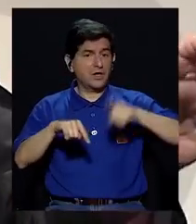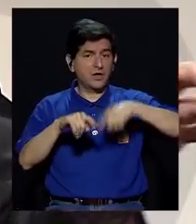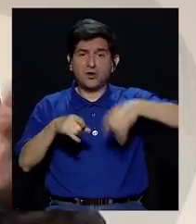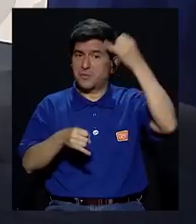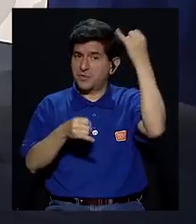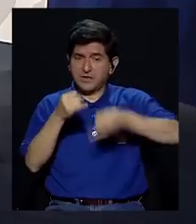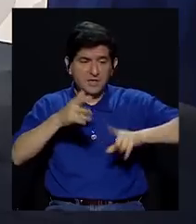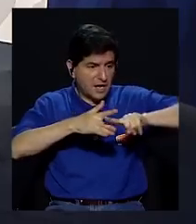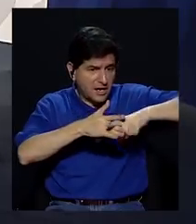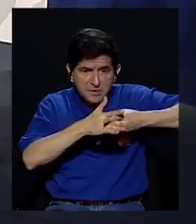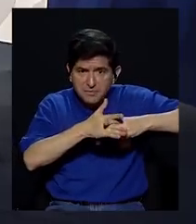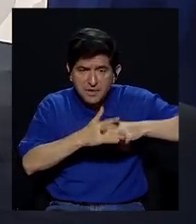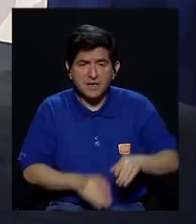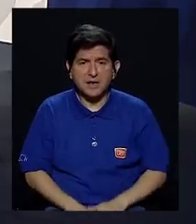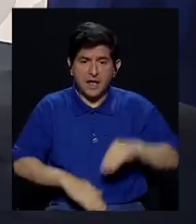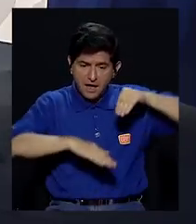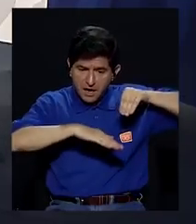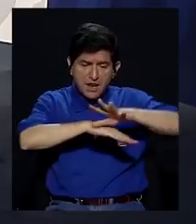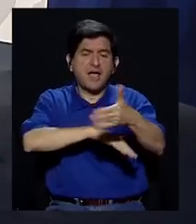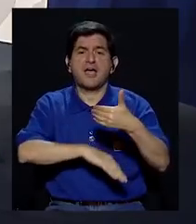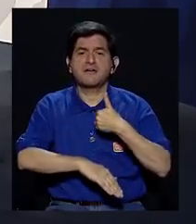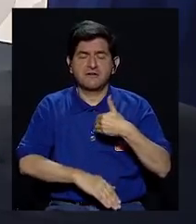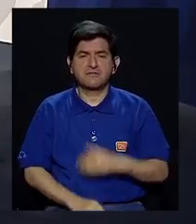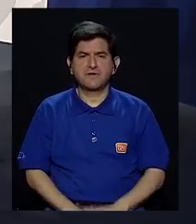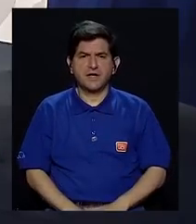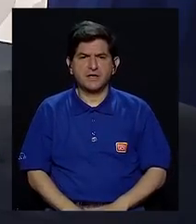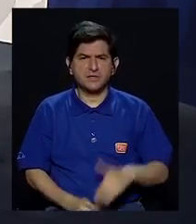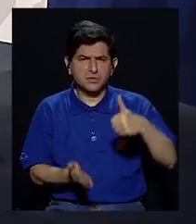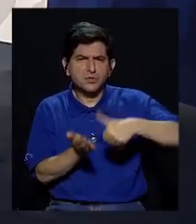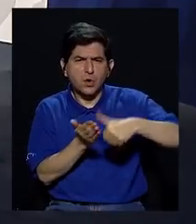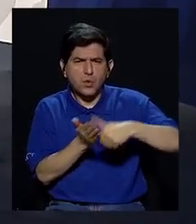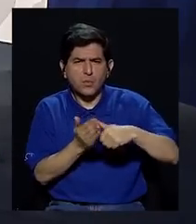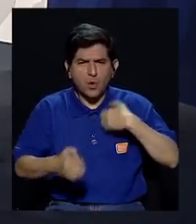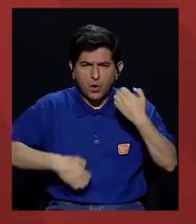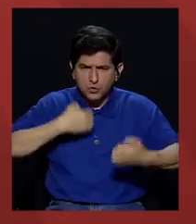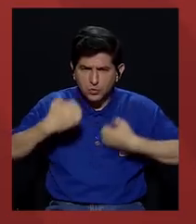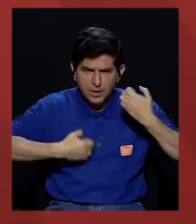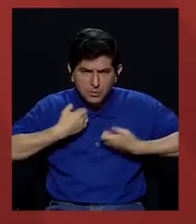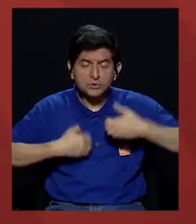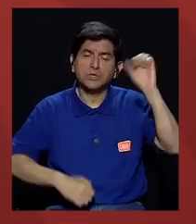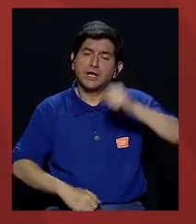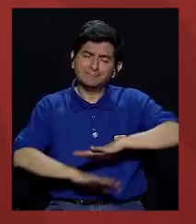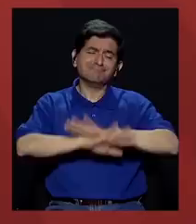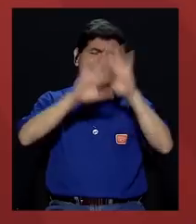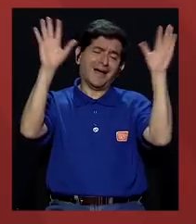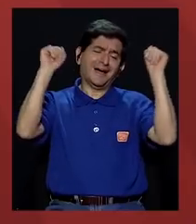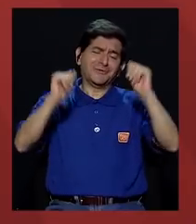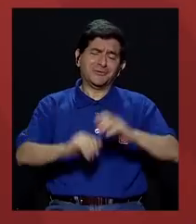podemos terminar de calibrar cuáles son los efectos que se van a vivir. Tenemos de frente un voto muy emocional, Gabriela. claro.